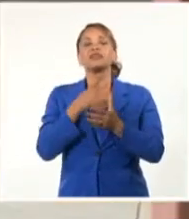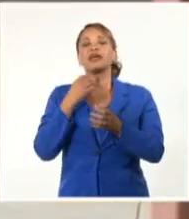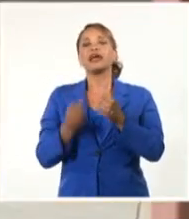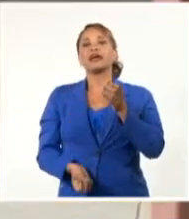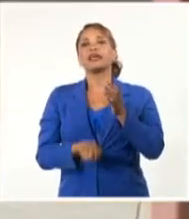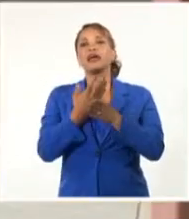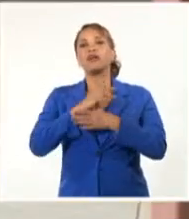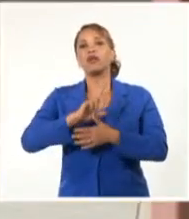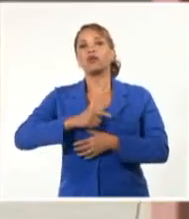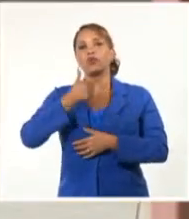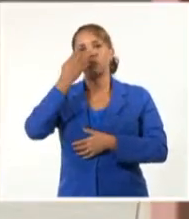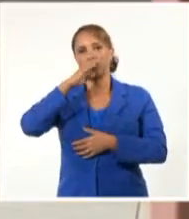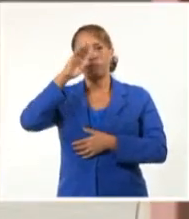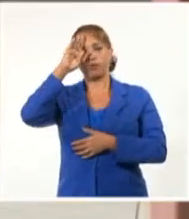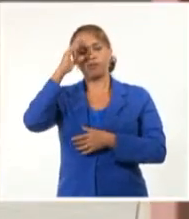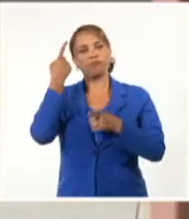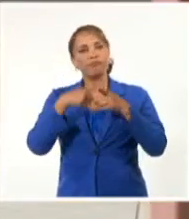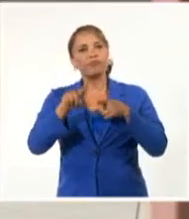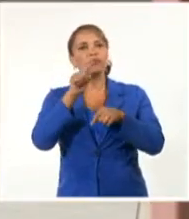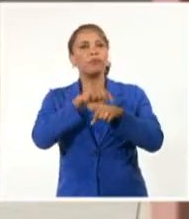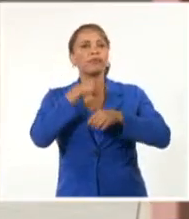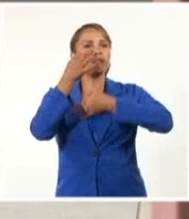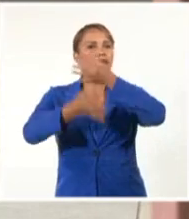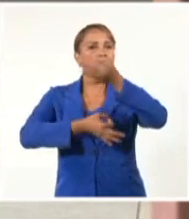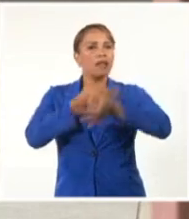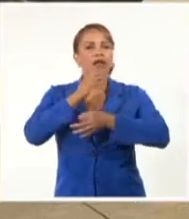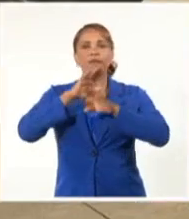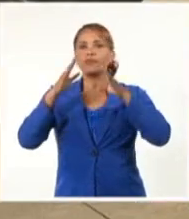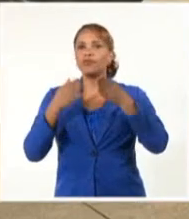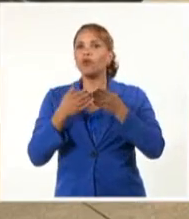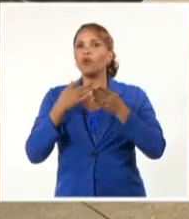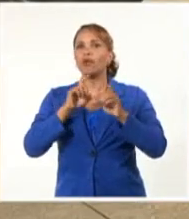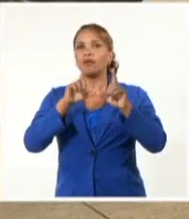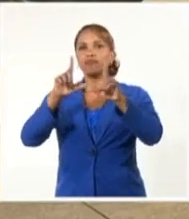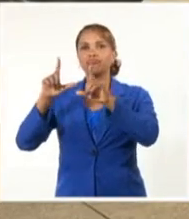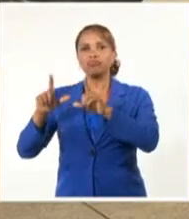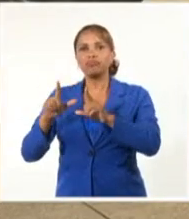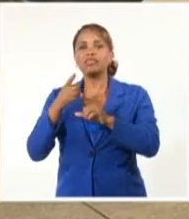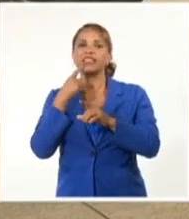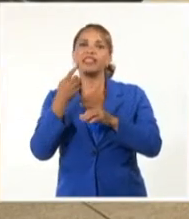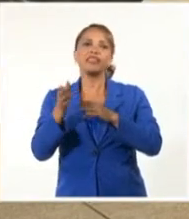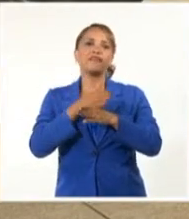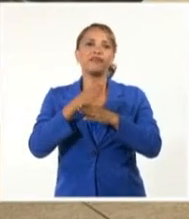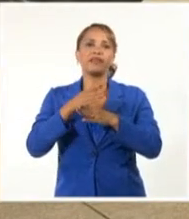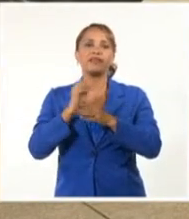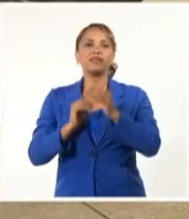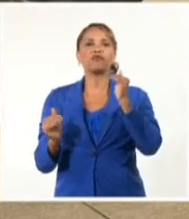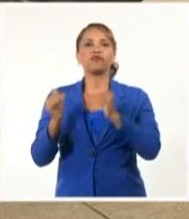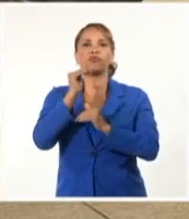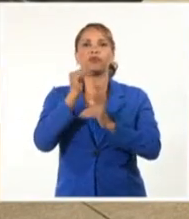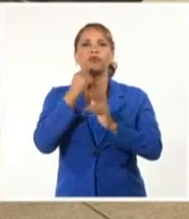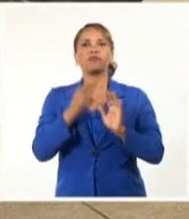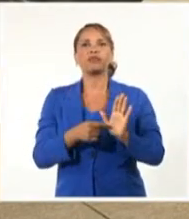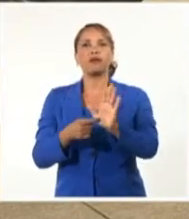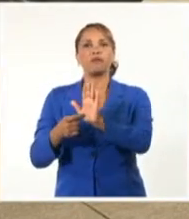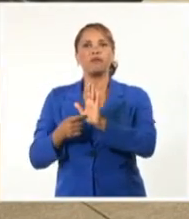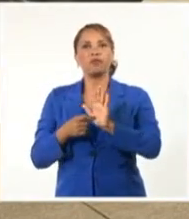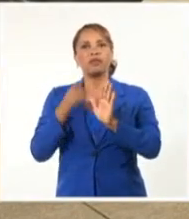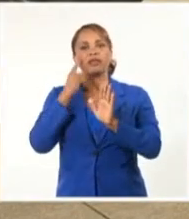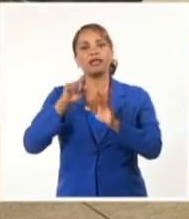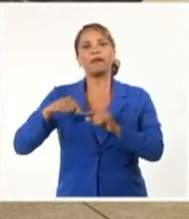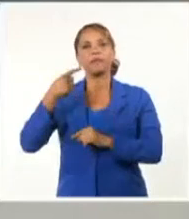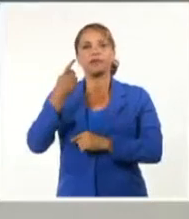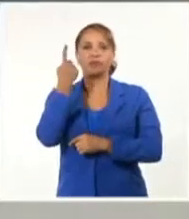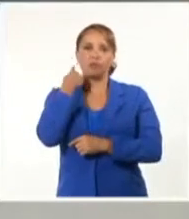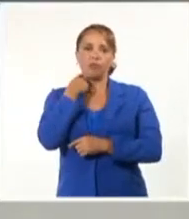escultura en Cuba. En otro momento aseguró que esos discursos artísticos tienen una variedad superior. La muestra estará abierta hasta el próximo